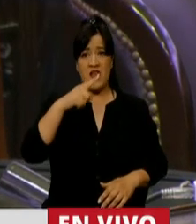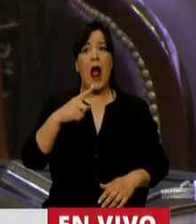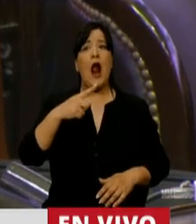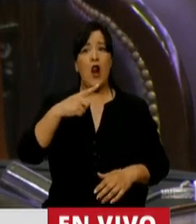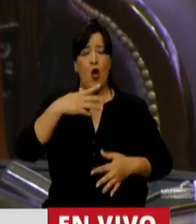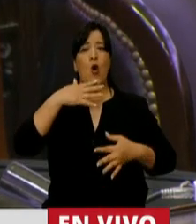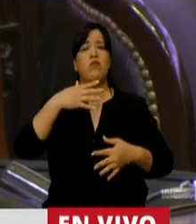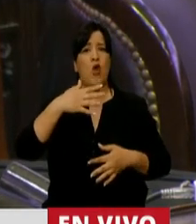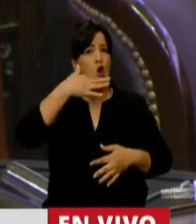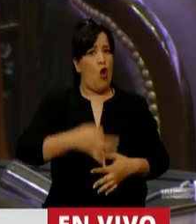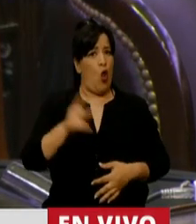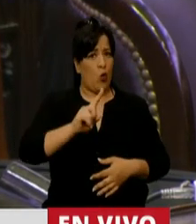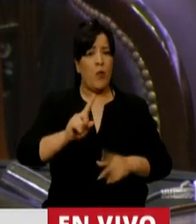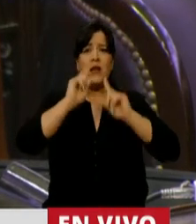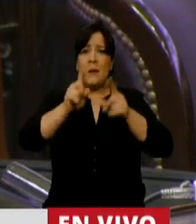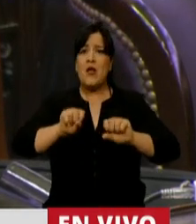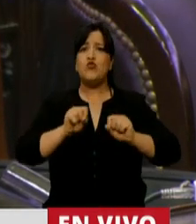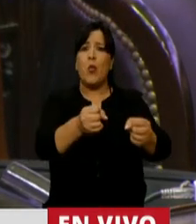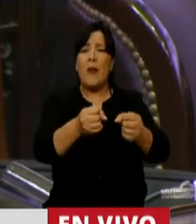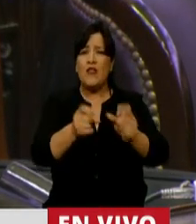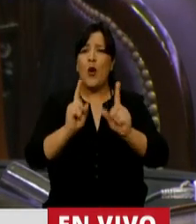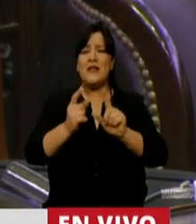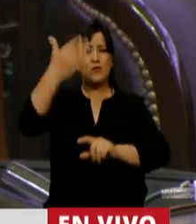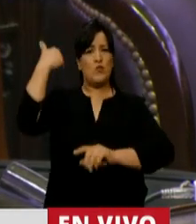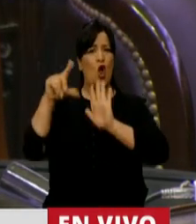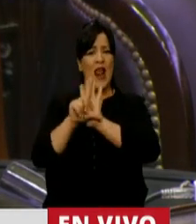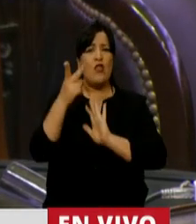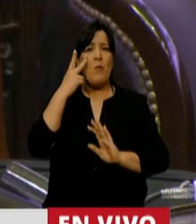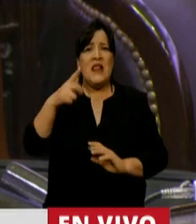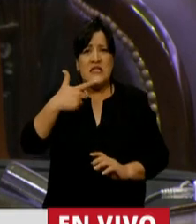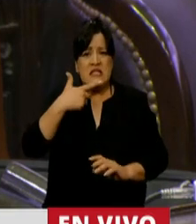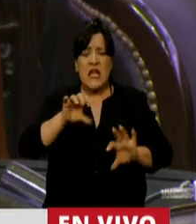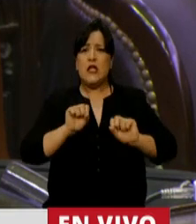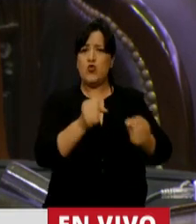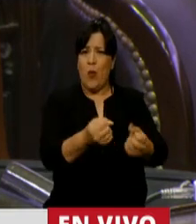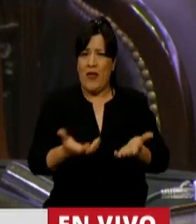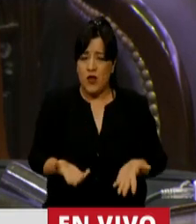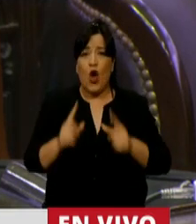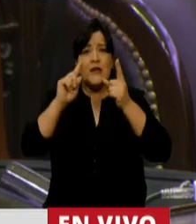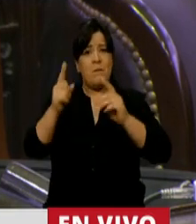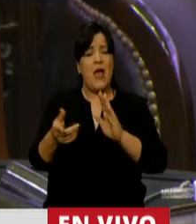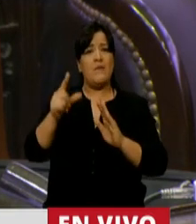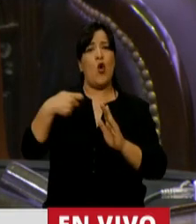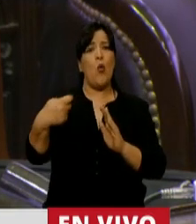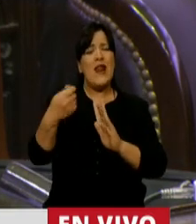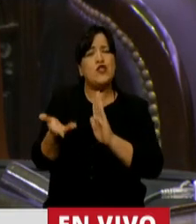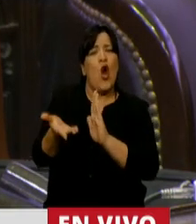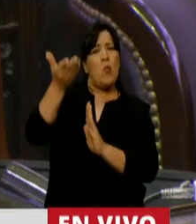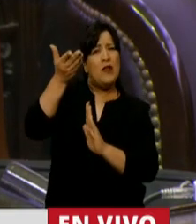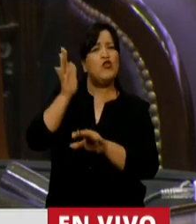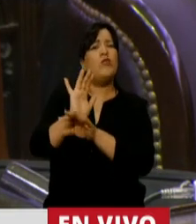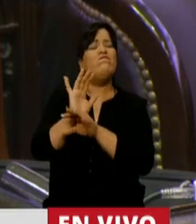sino que suspendió la ley de movilidad que habíamos votado en el 2017 y aumentó las jubilaciones por